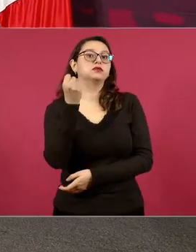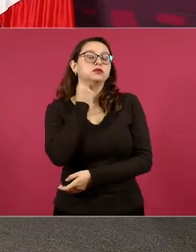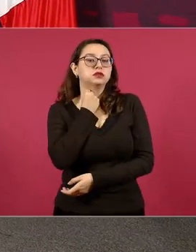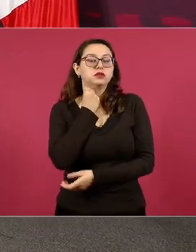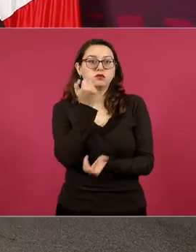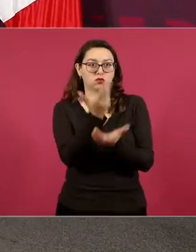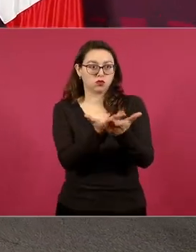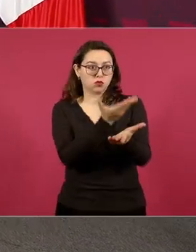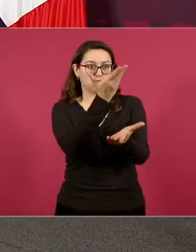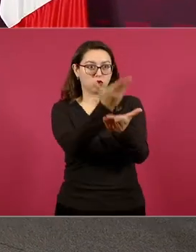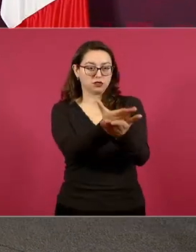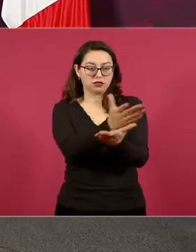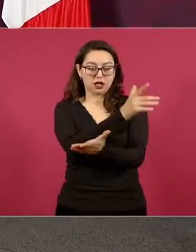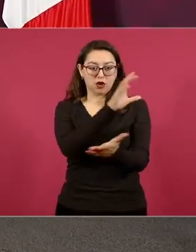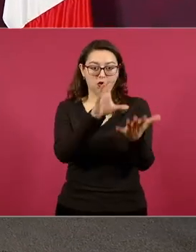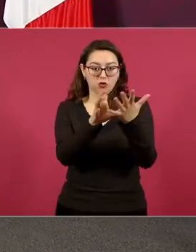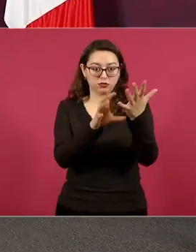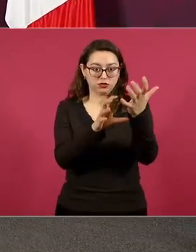judicial